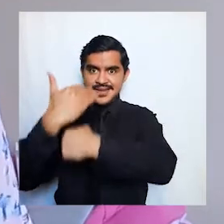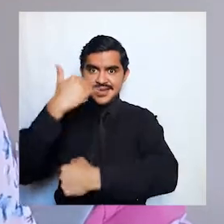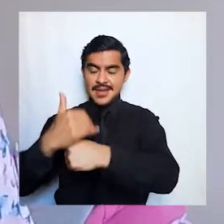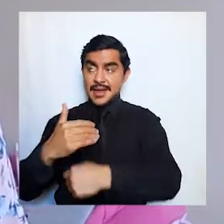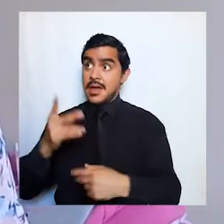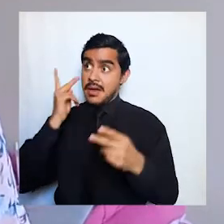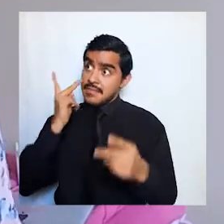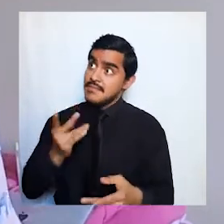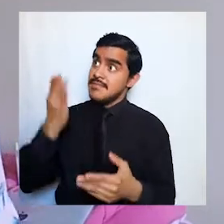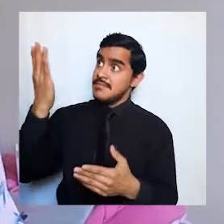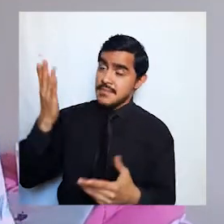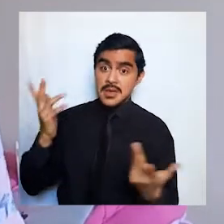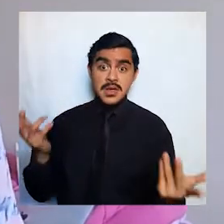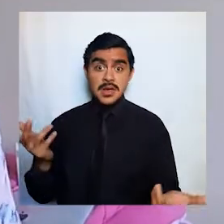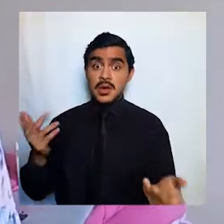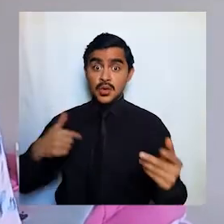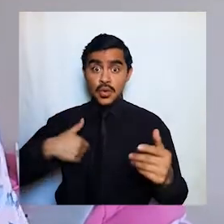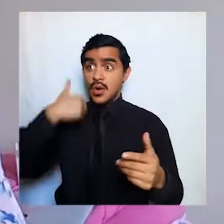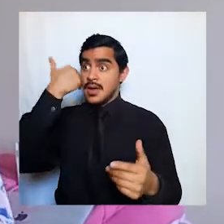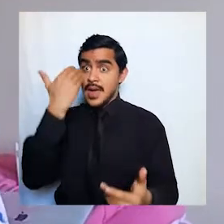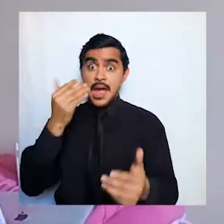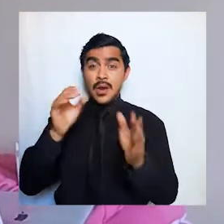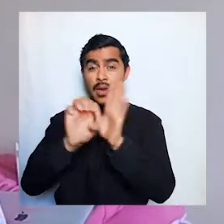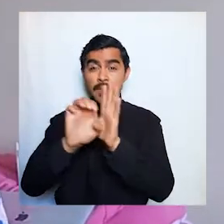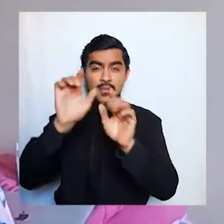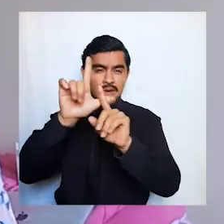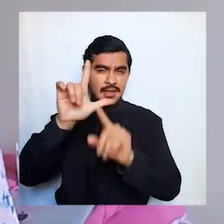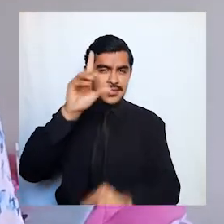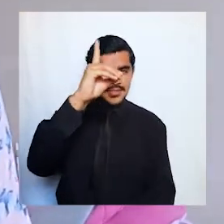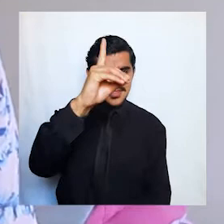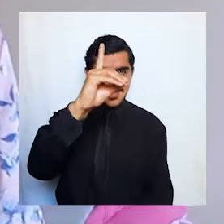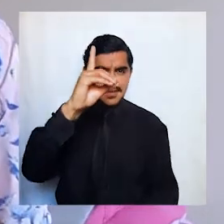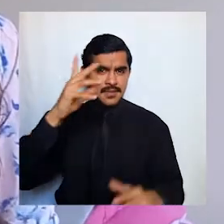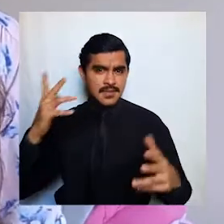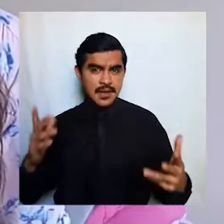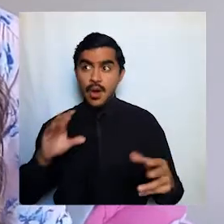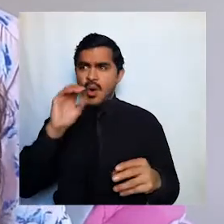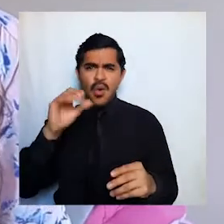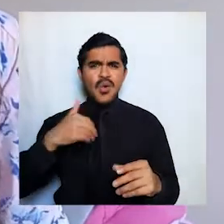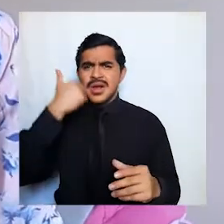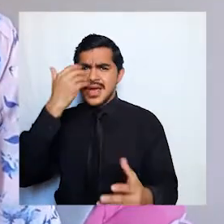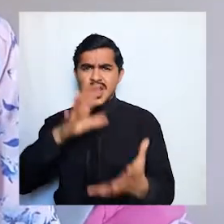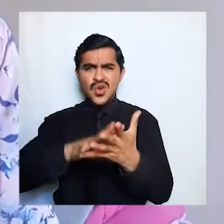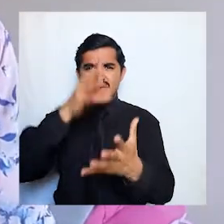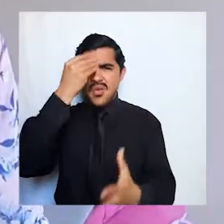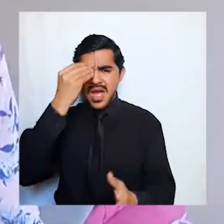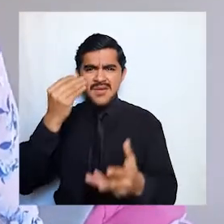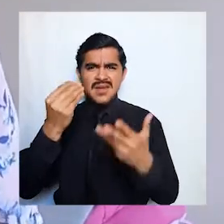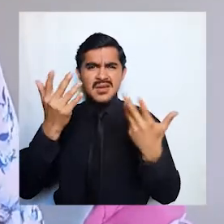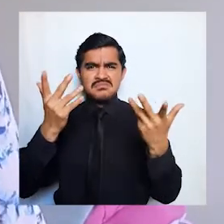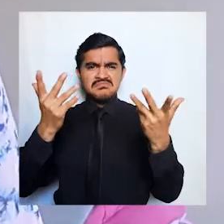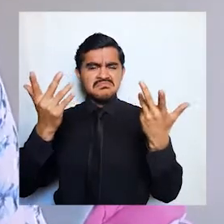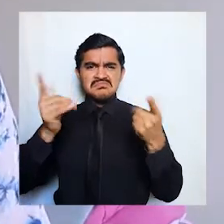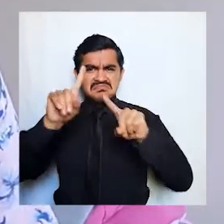amigos que dicen hey mira yo quiero que me enseñes cómo hacer la letra D o quiero que me enseñes a hacer signos de interrogación